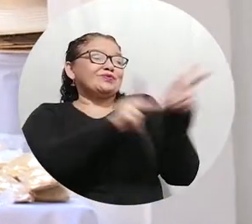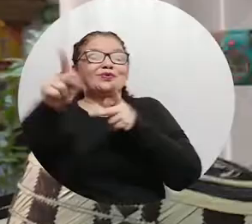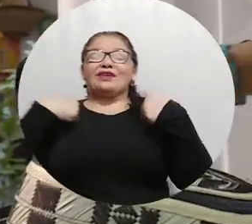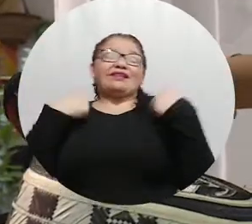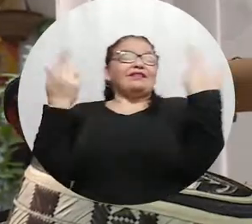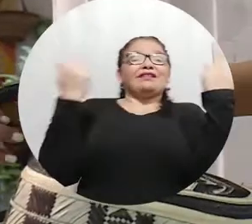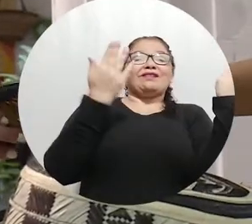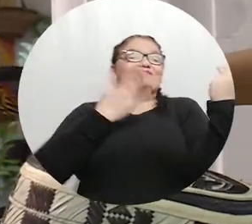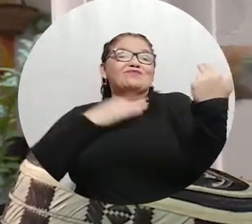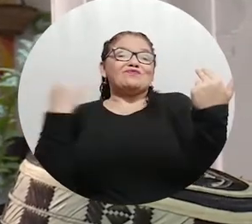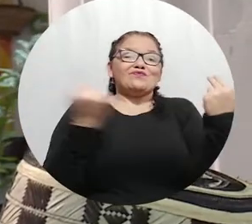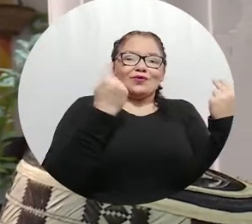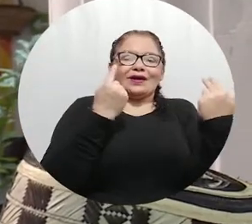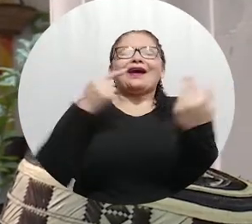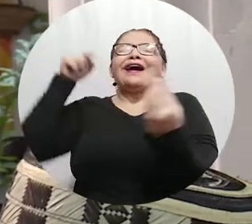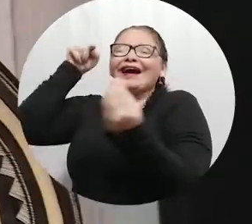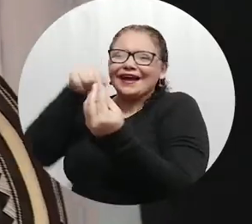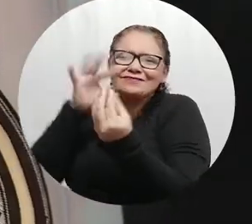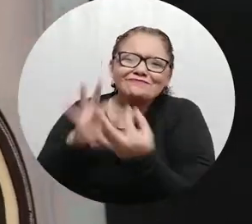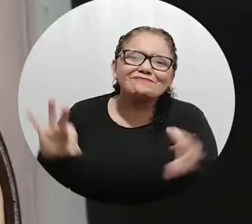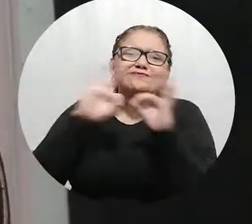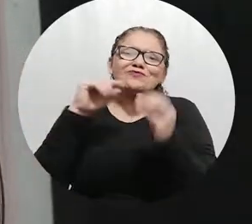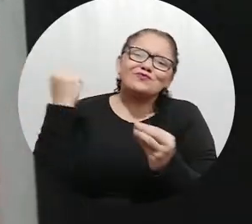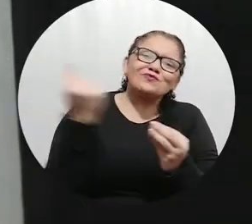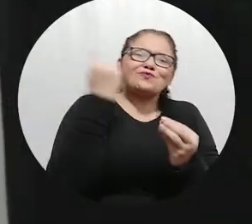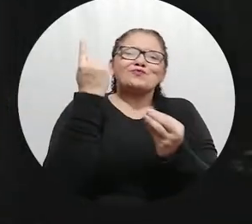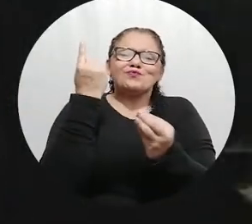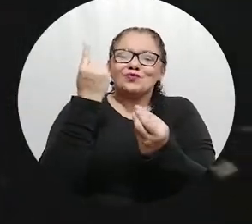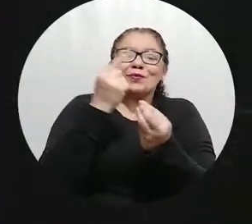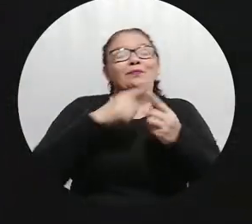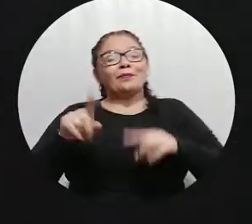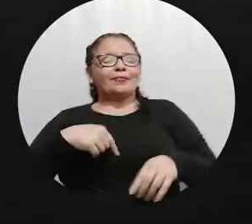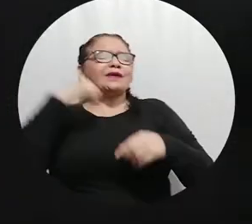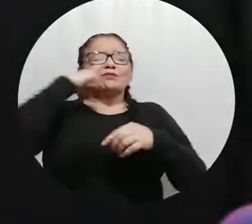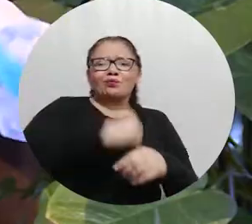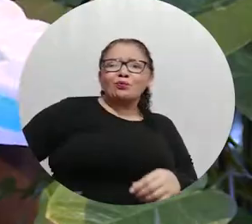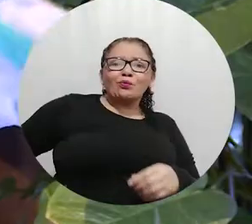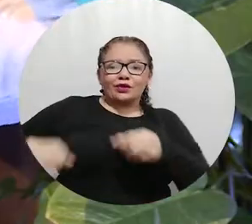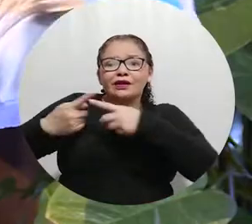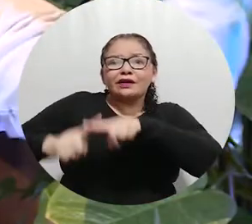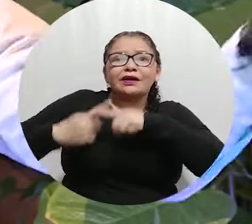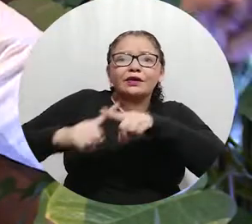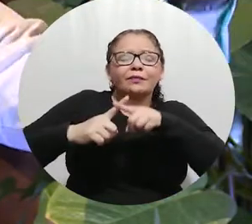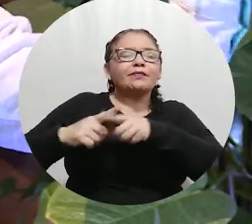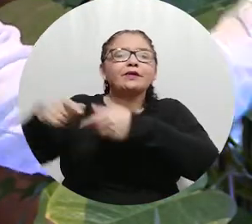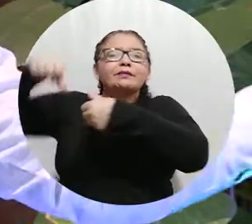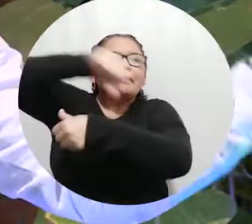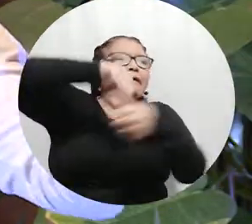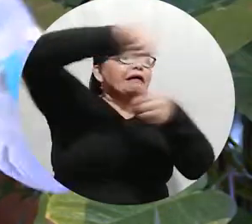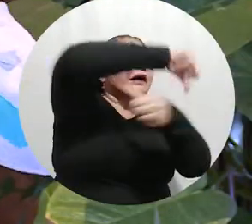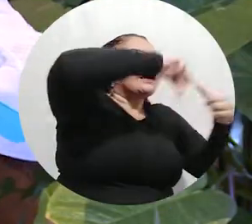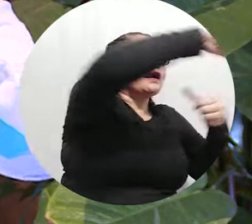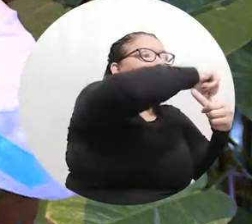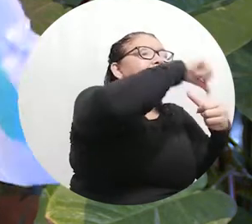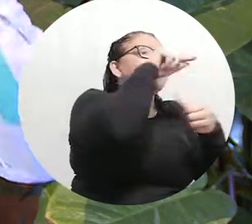cosas, que es la exclusividad. No hay nada más exclusivo que una artesanía. Una mochila termina pasando de mano en mano y a quien la produjo o al artesano que la